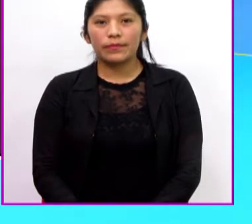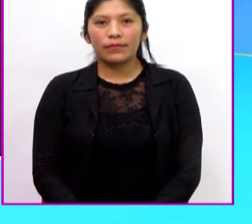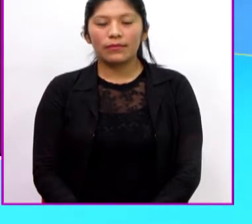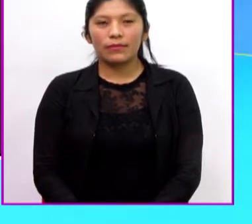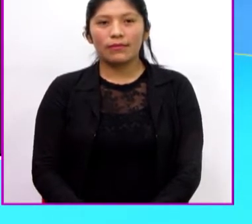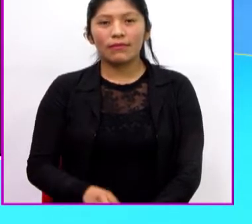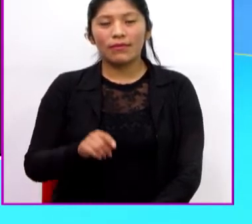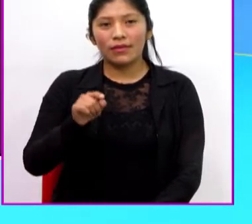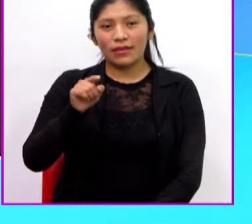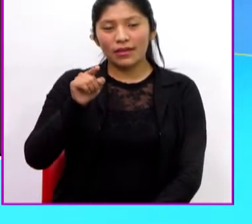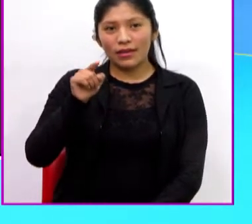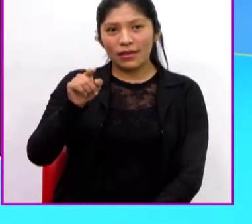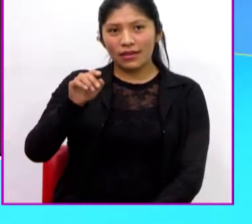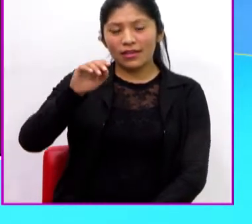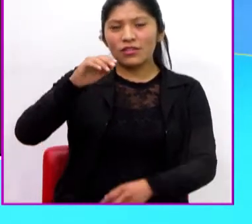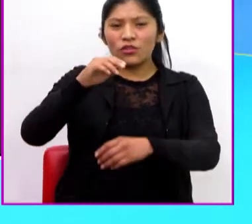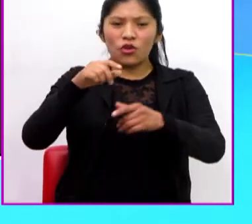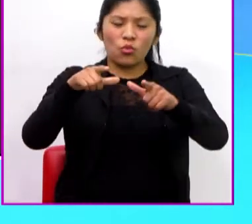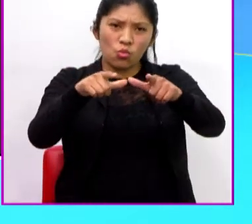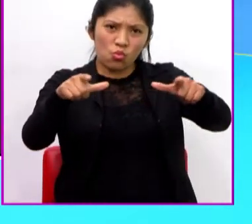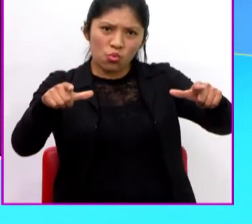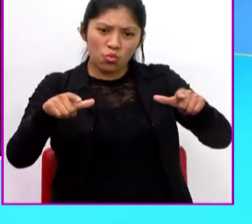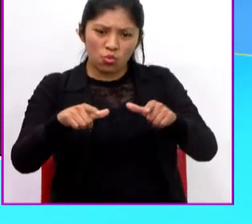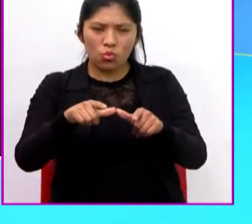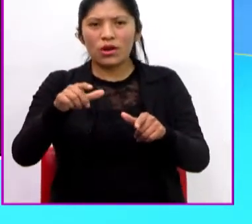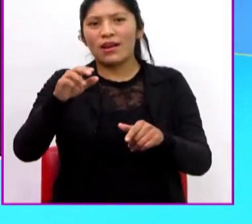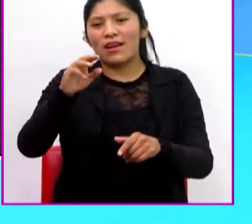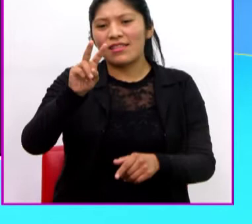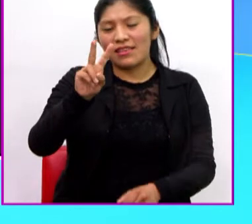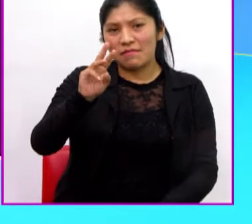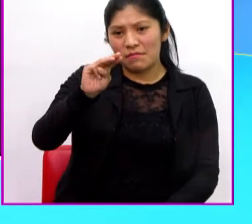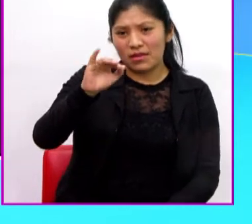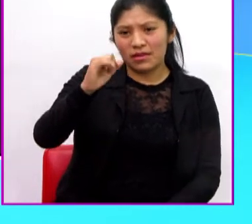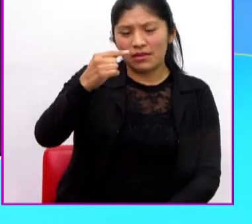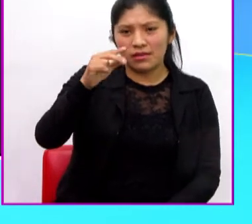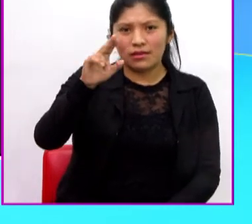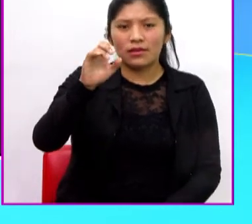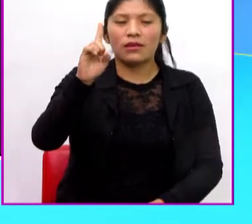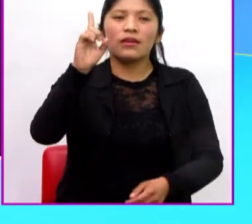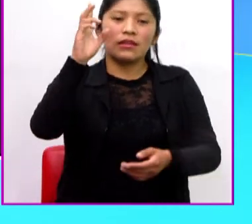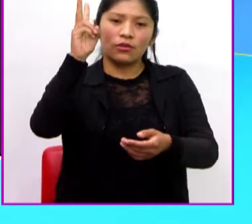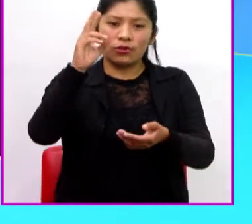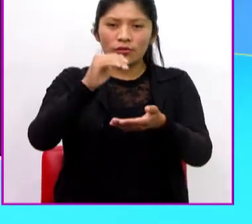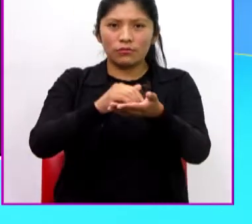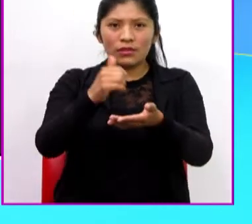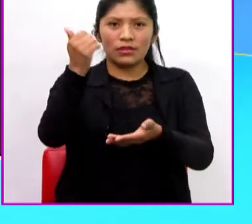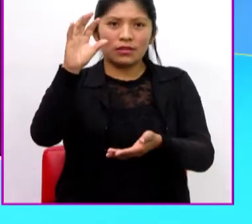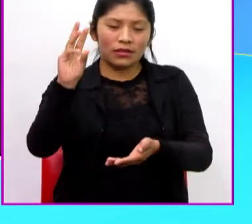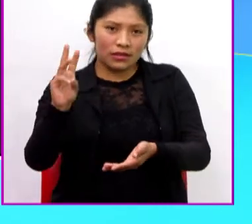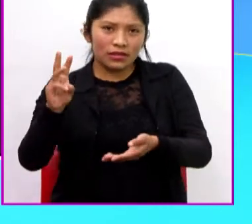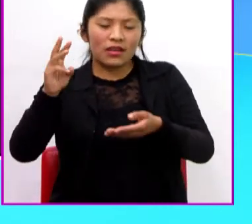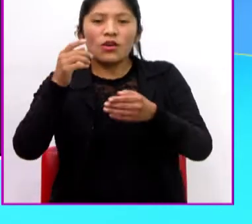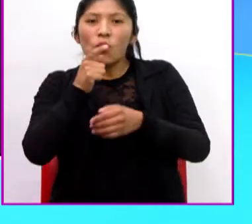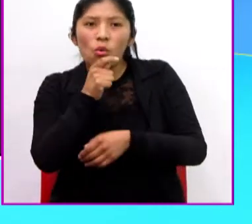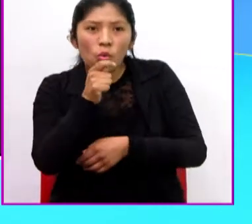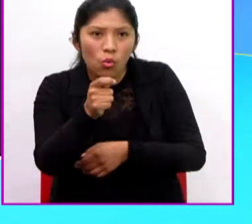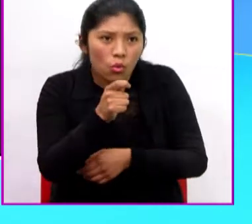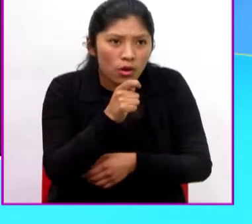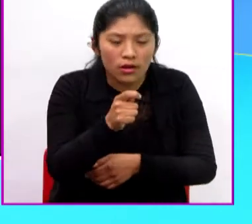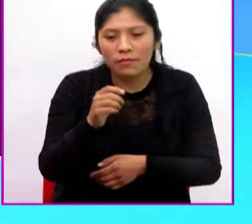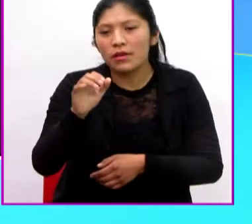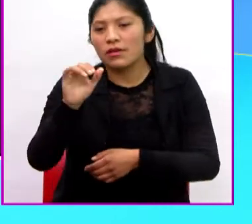Narración Miguel Cerna, habitante del Valle de Padilla, 2016. Entrevista y transcripción Antonio